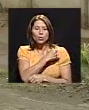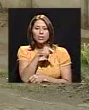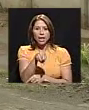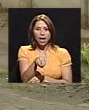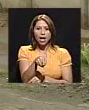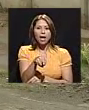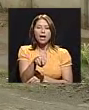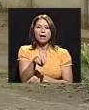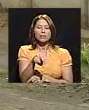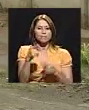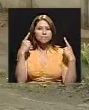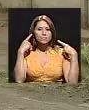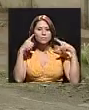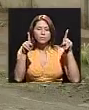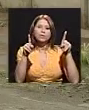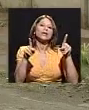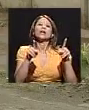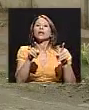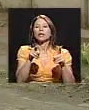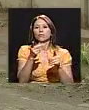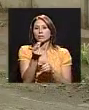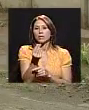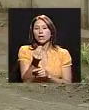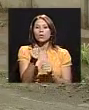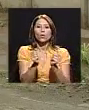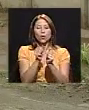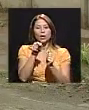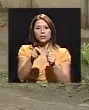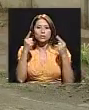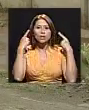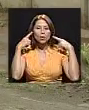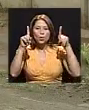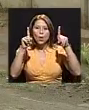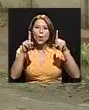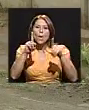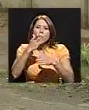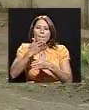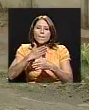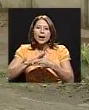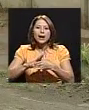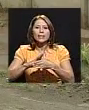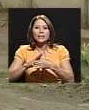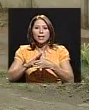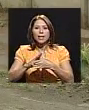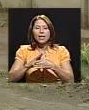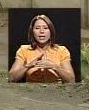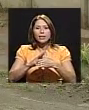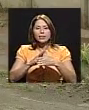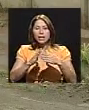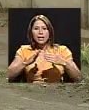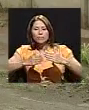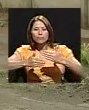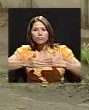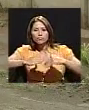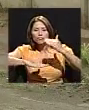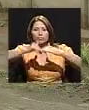consiguió 250 mil colones, que con eso se logró parte del cielo raso del